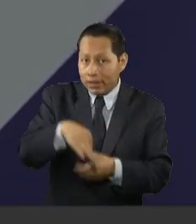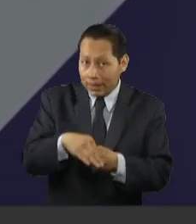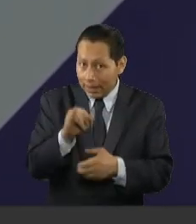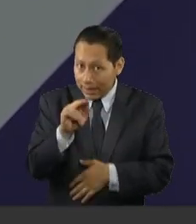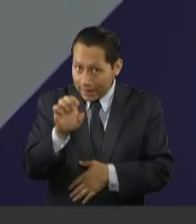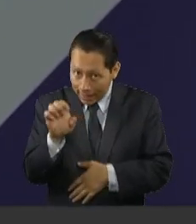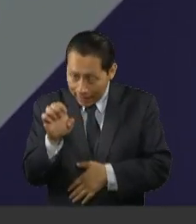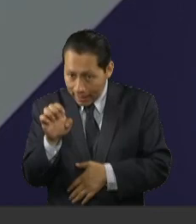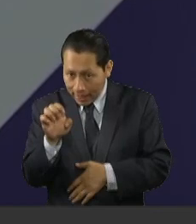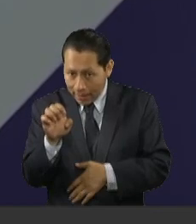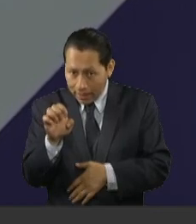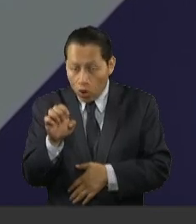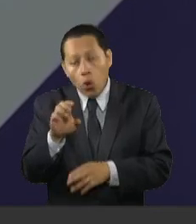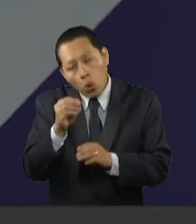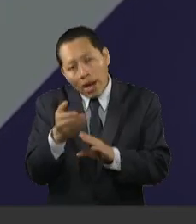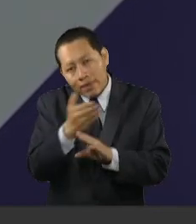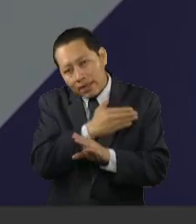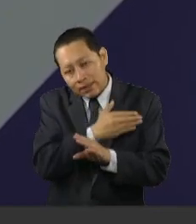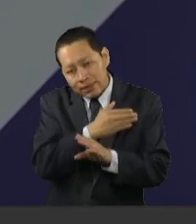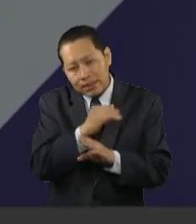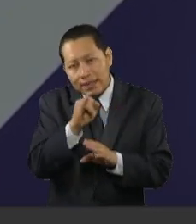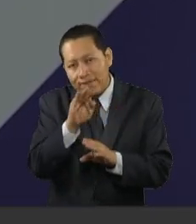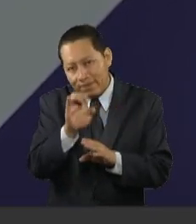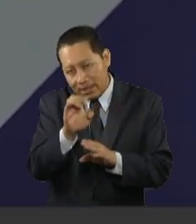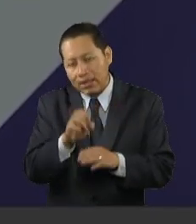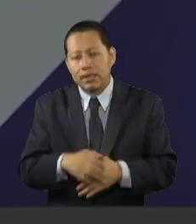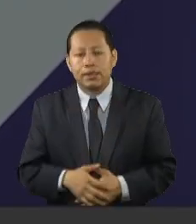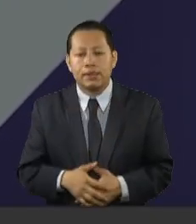o de su antecedente, el IFE.